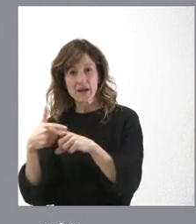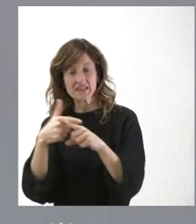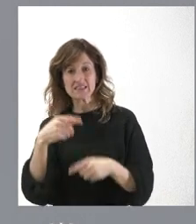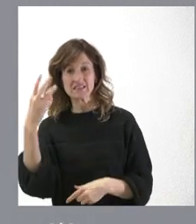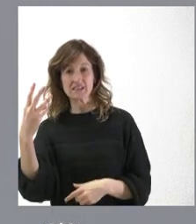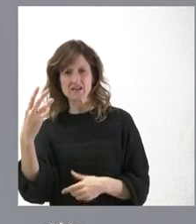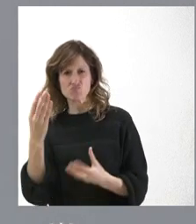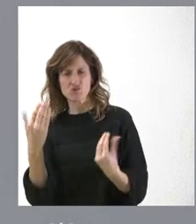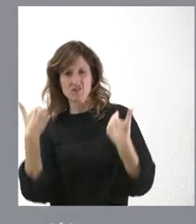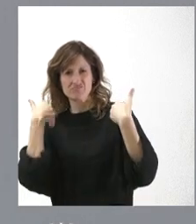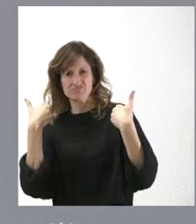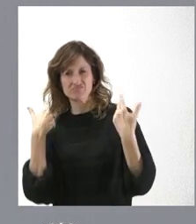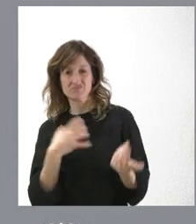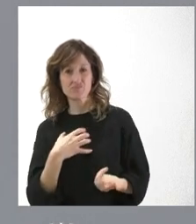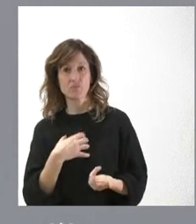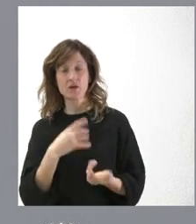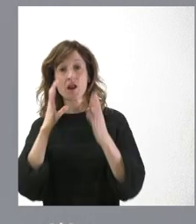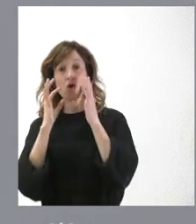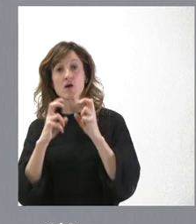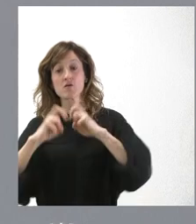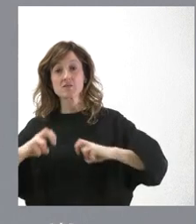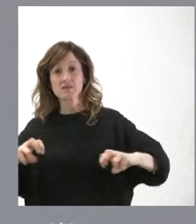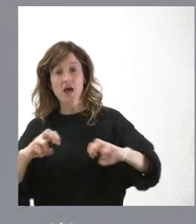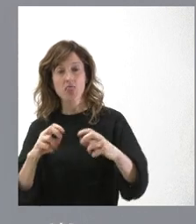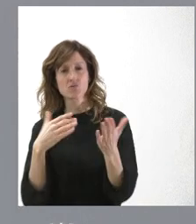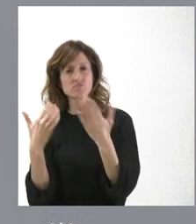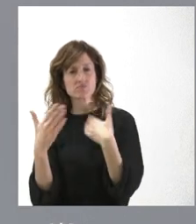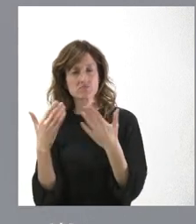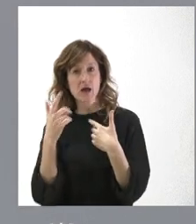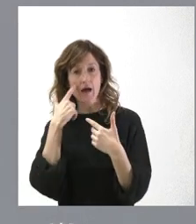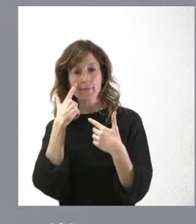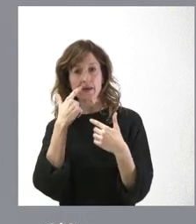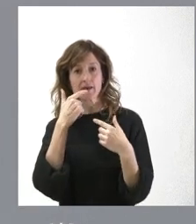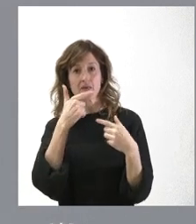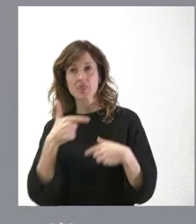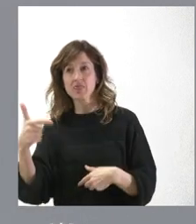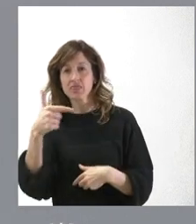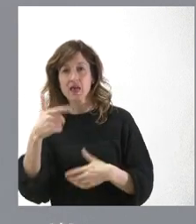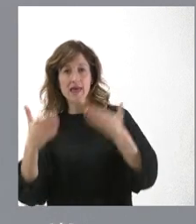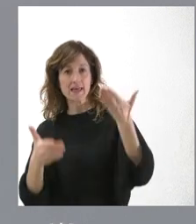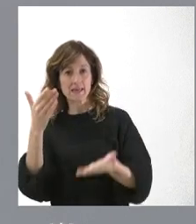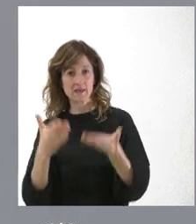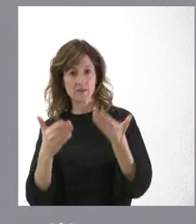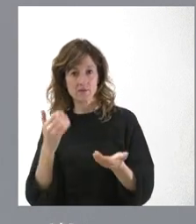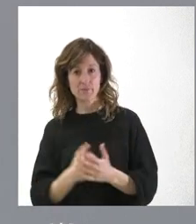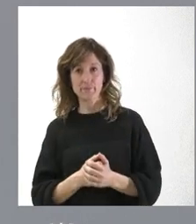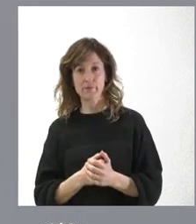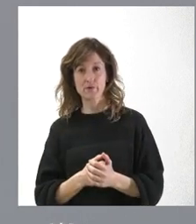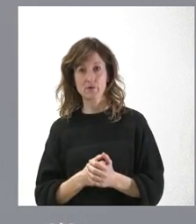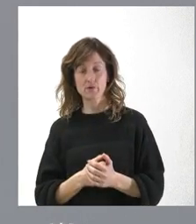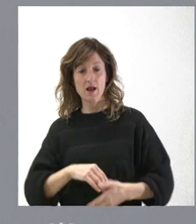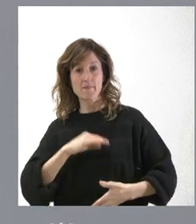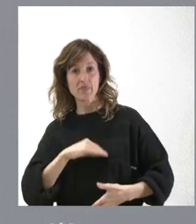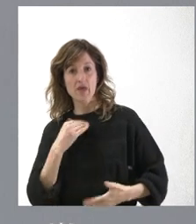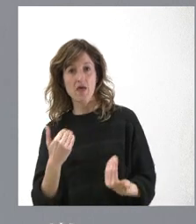tenemos. Por tanto, lo razonable sería que nos sentáramos, que viéramos cuál es la distribución más equilibrada de esas capacidades